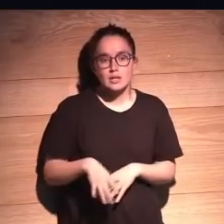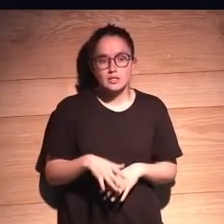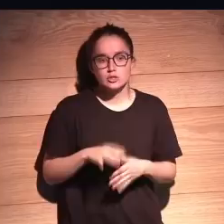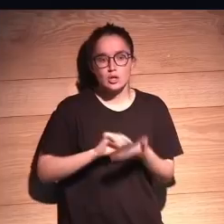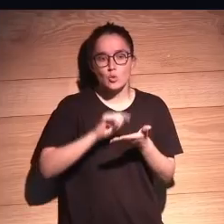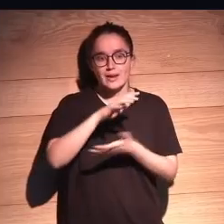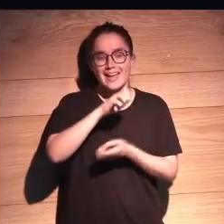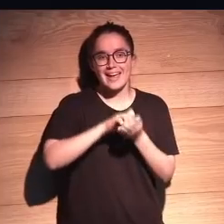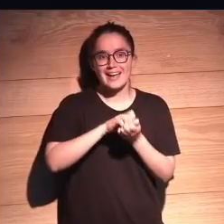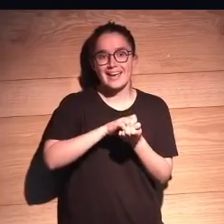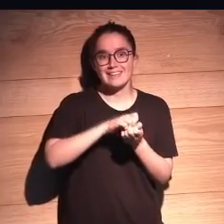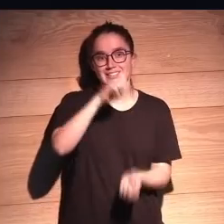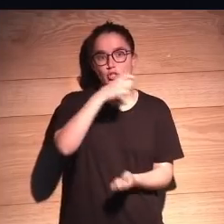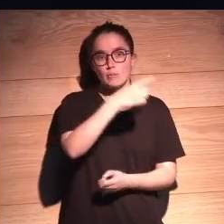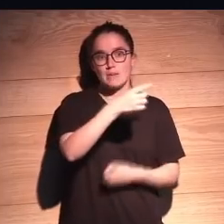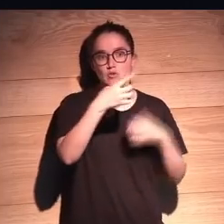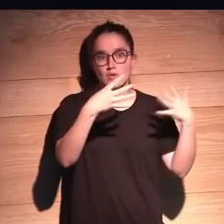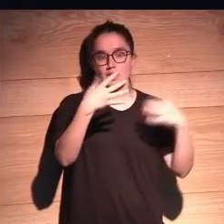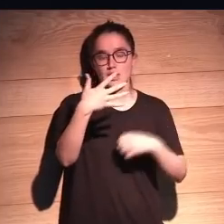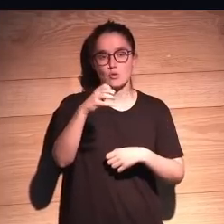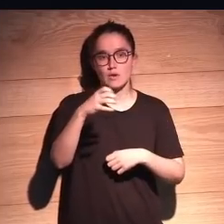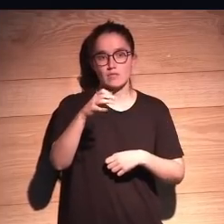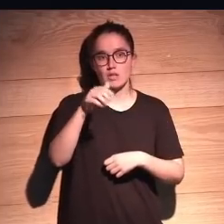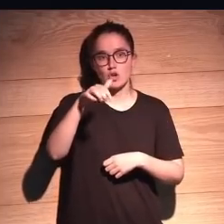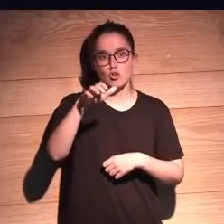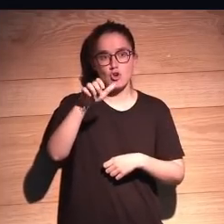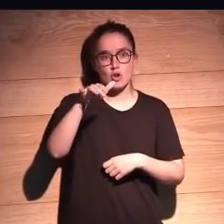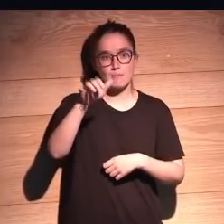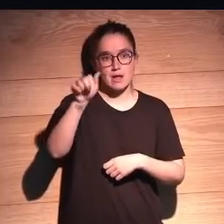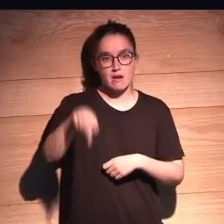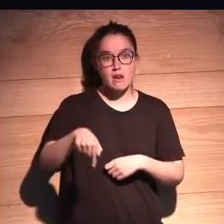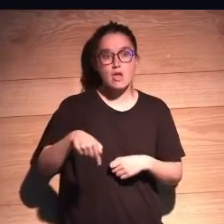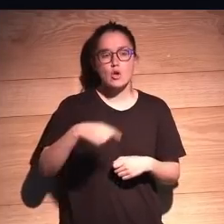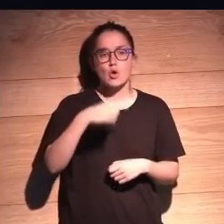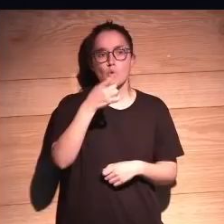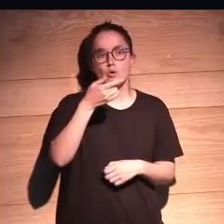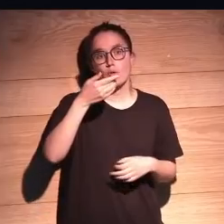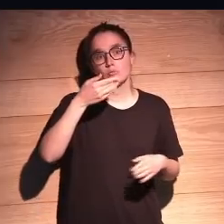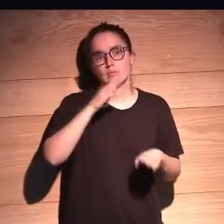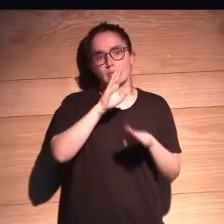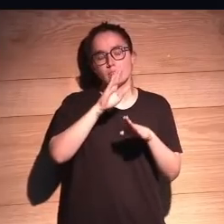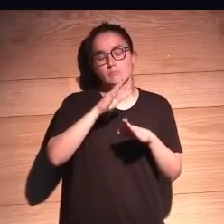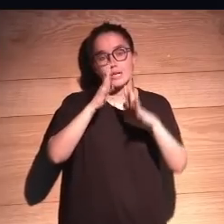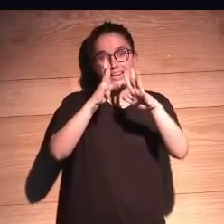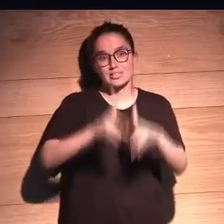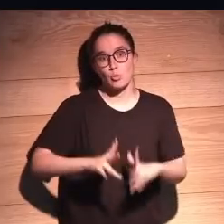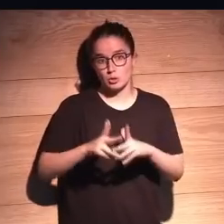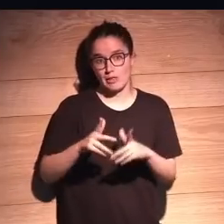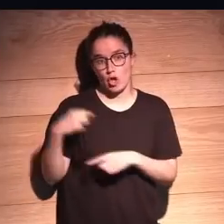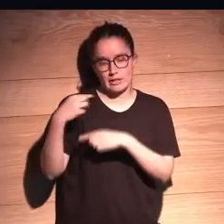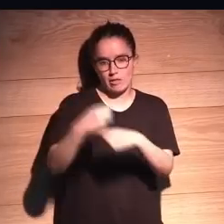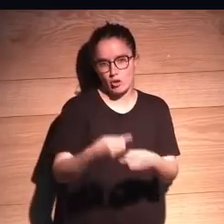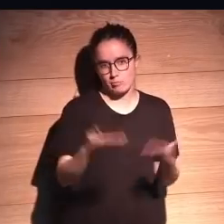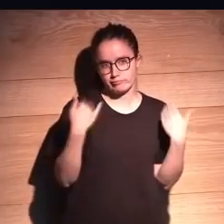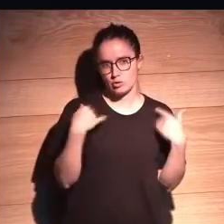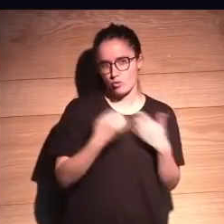un escrito de 1950 de Von Neumann de Johnny Von Neumann uno de los padres de la computación tradicional ¿no?